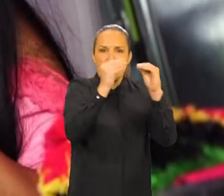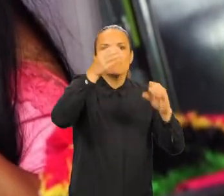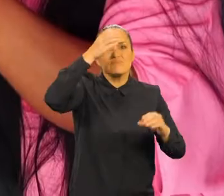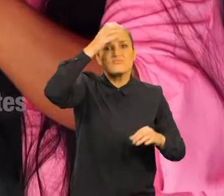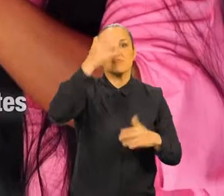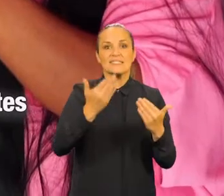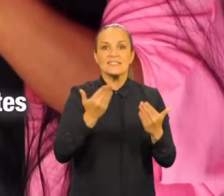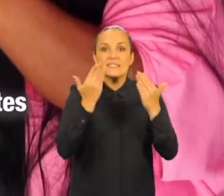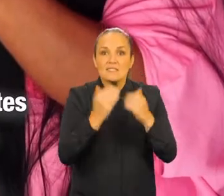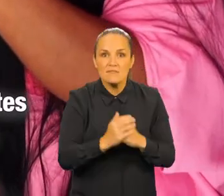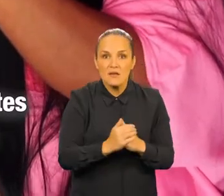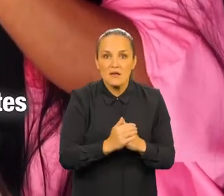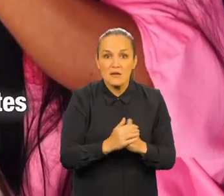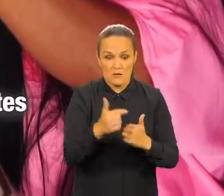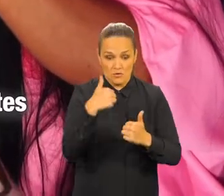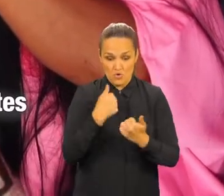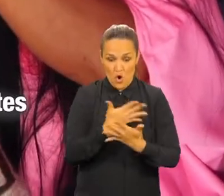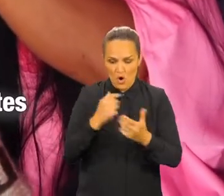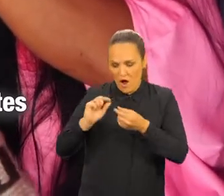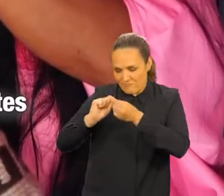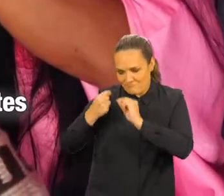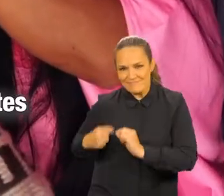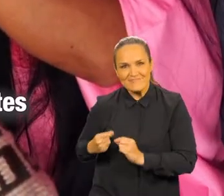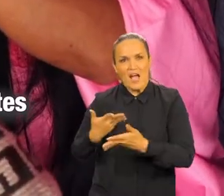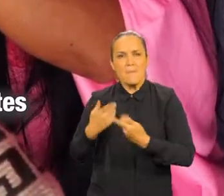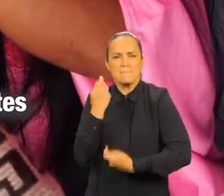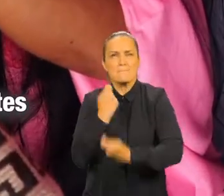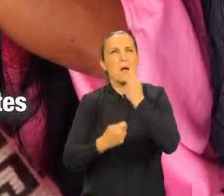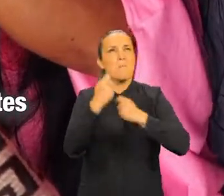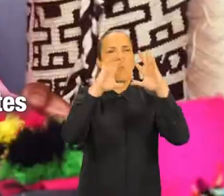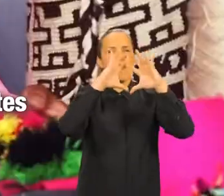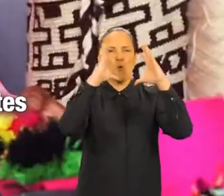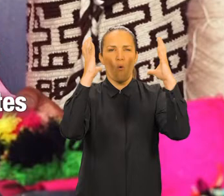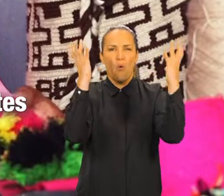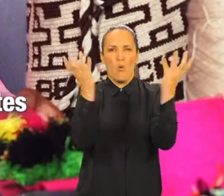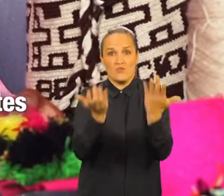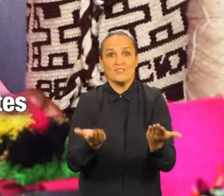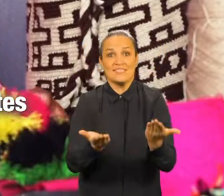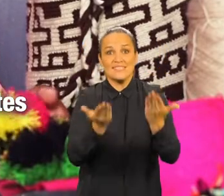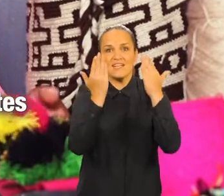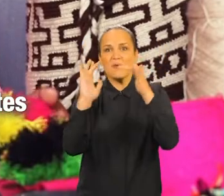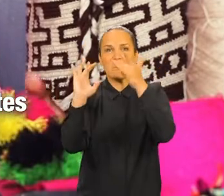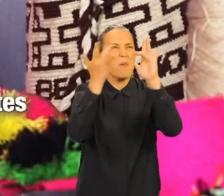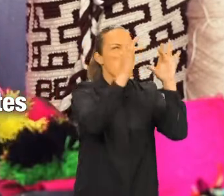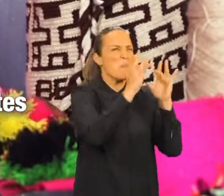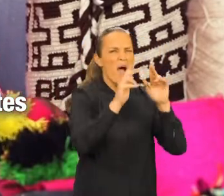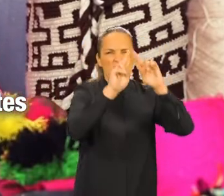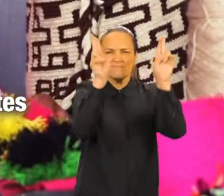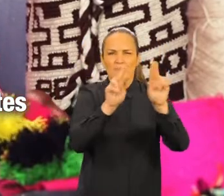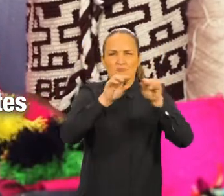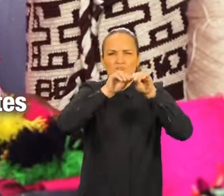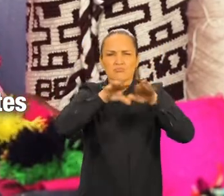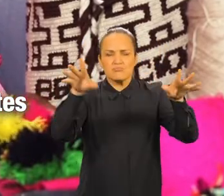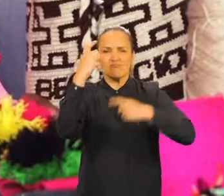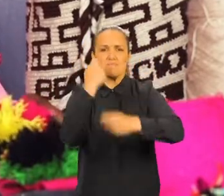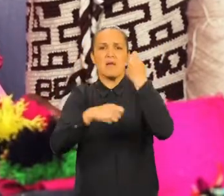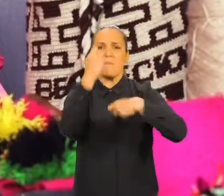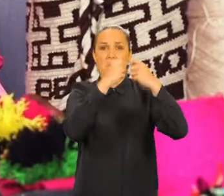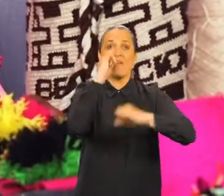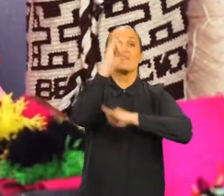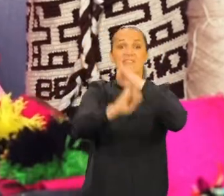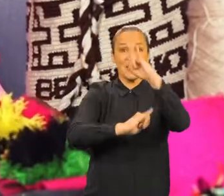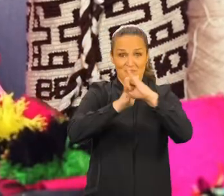He llevado mis productos a diferentes partes del mundo. He exportado y he vendido